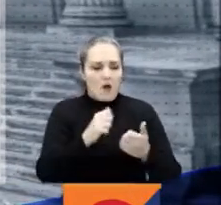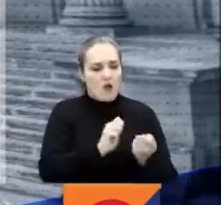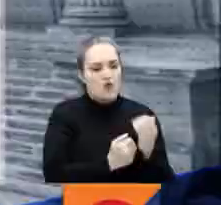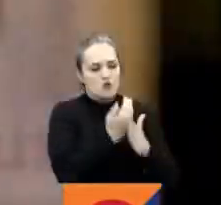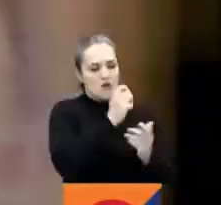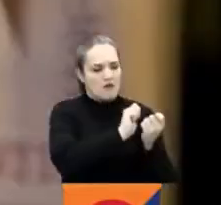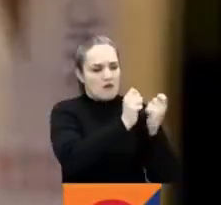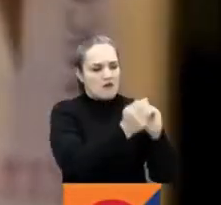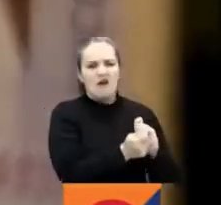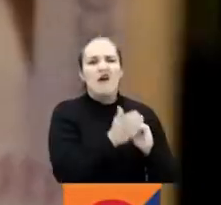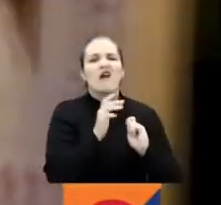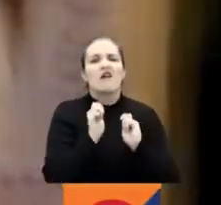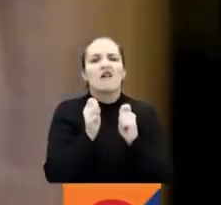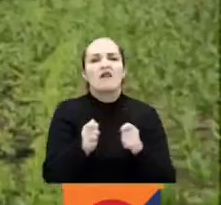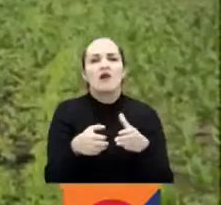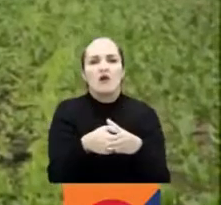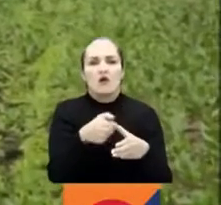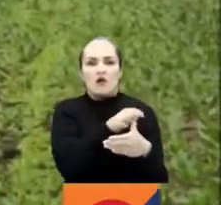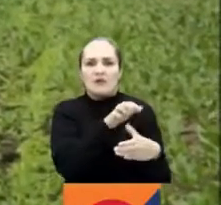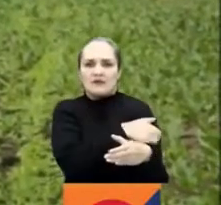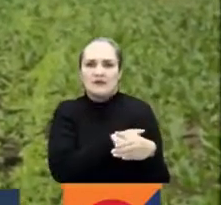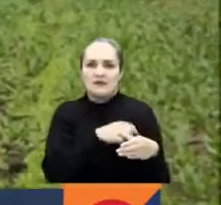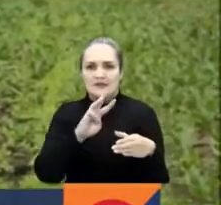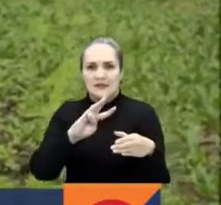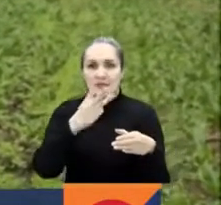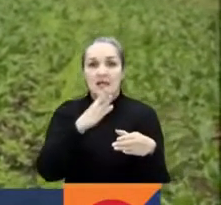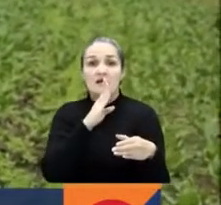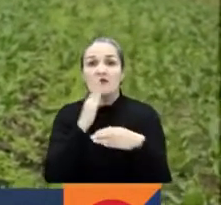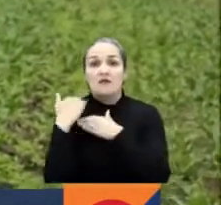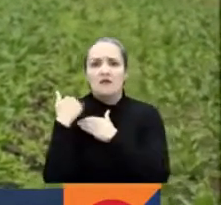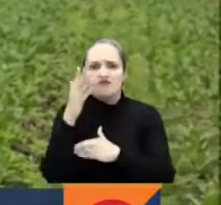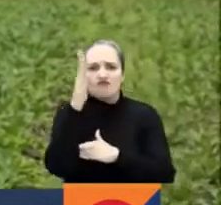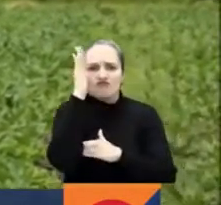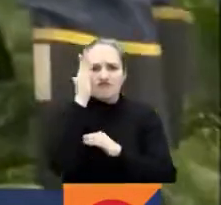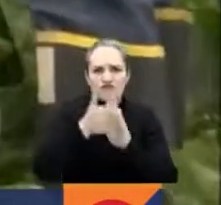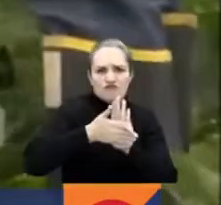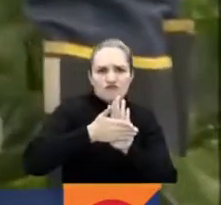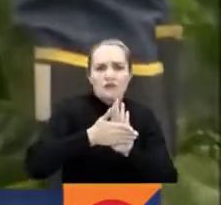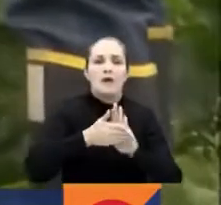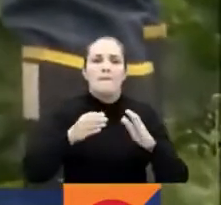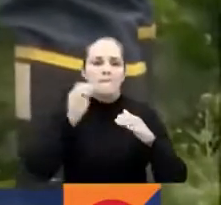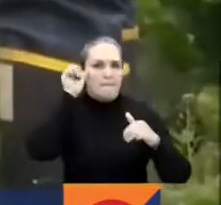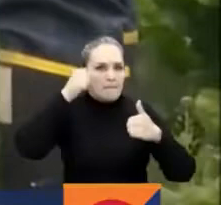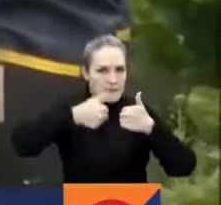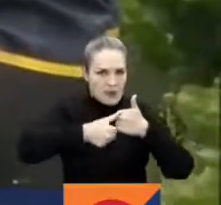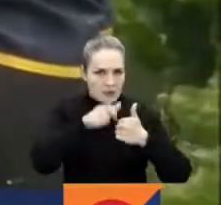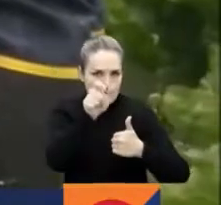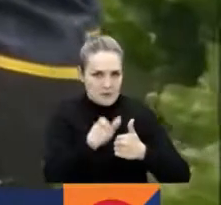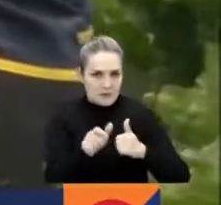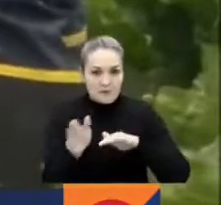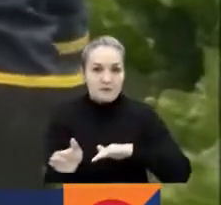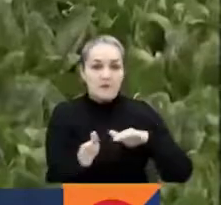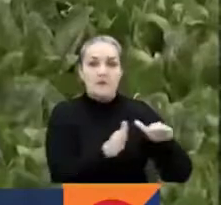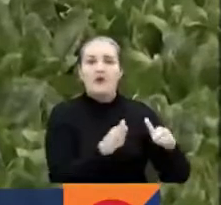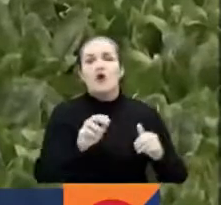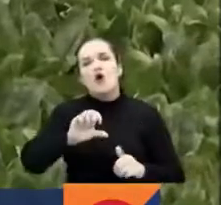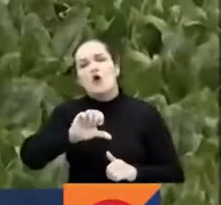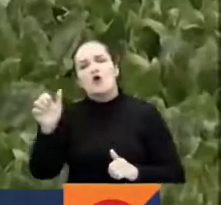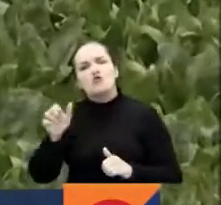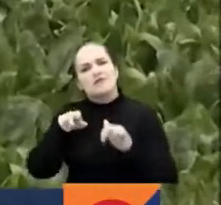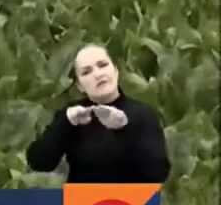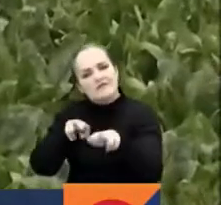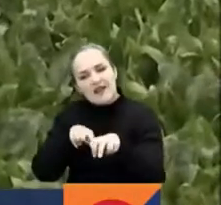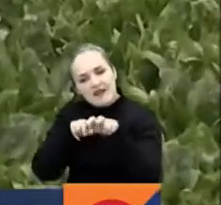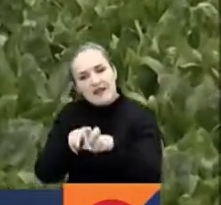Pacto Histórico. La reforma rural, integral o agraria con la que se busca una transformación estructural del campo